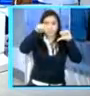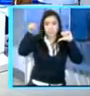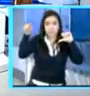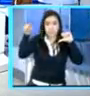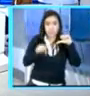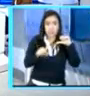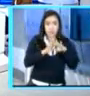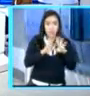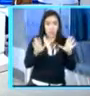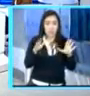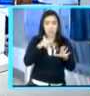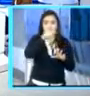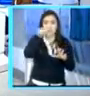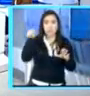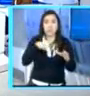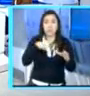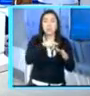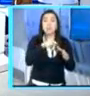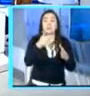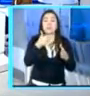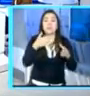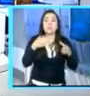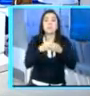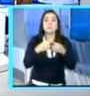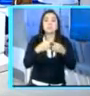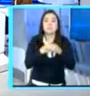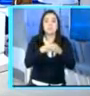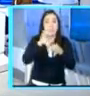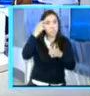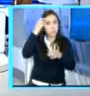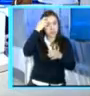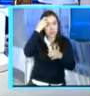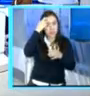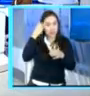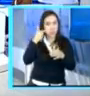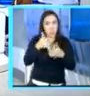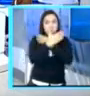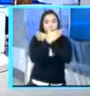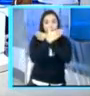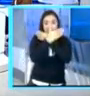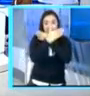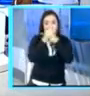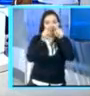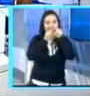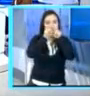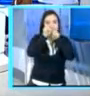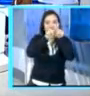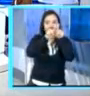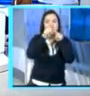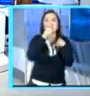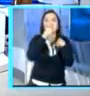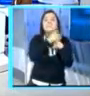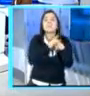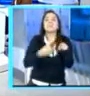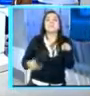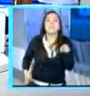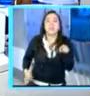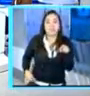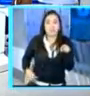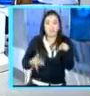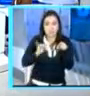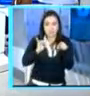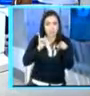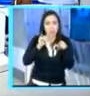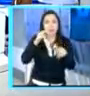el voto de alcaldías de este partido político que está luchando junto con la UNE para llevarse la presidencia de Guatemala, específicamente en